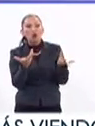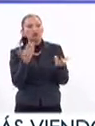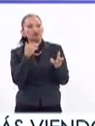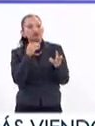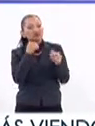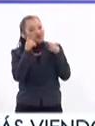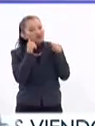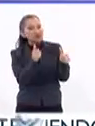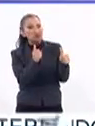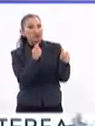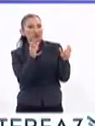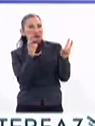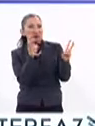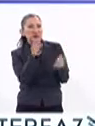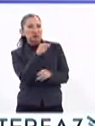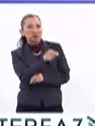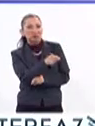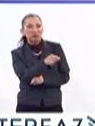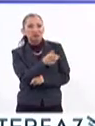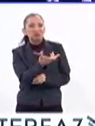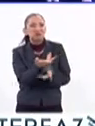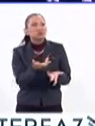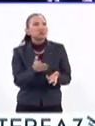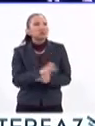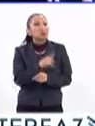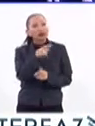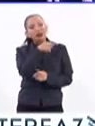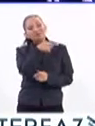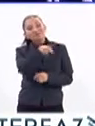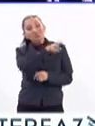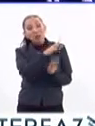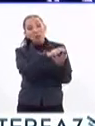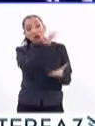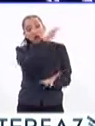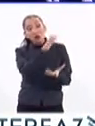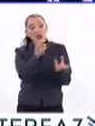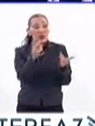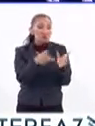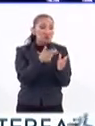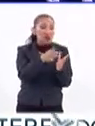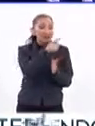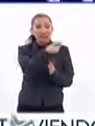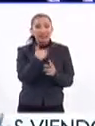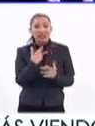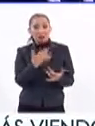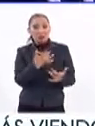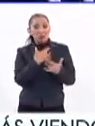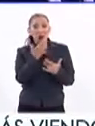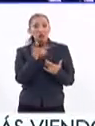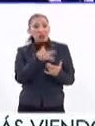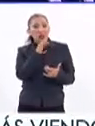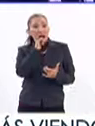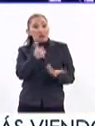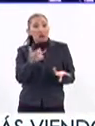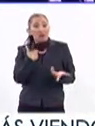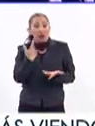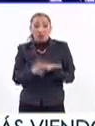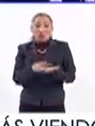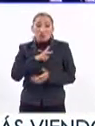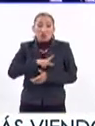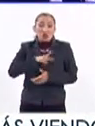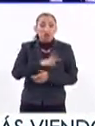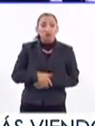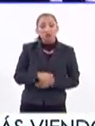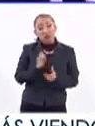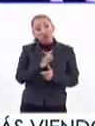caso, por así decirlo, porque debido a que en la mayoría de los casos es asintomático, entonces al ser